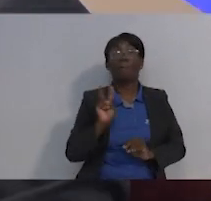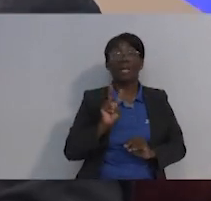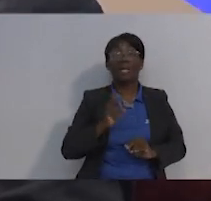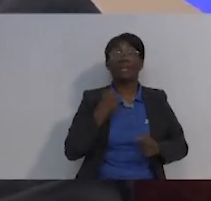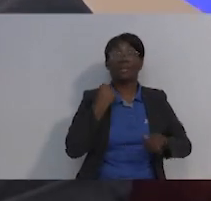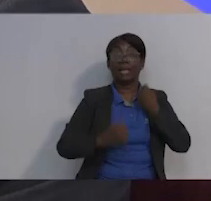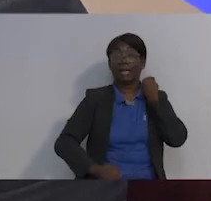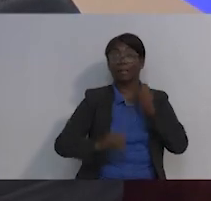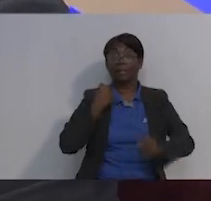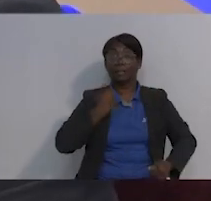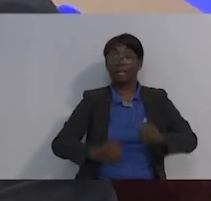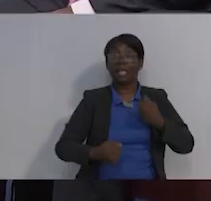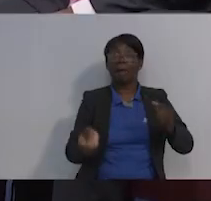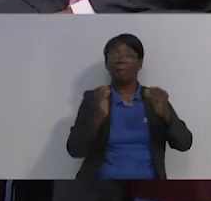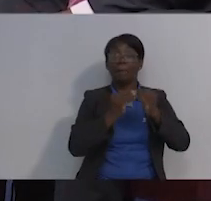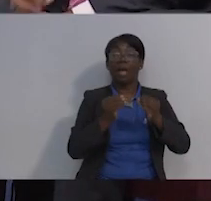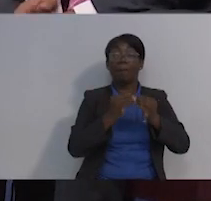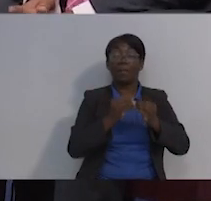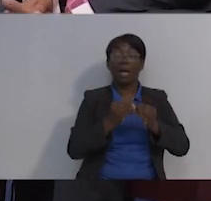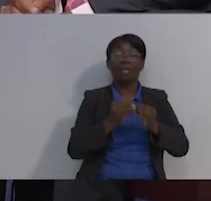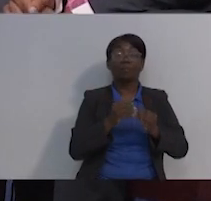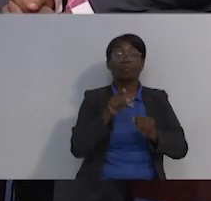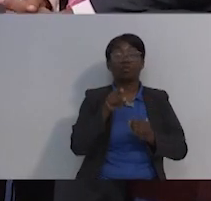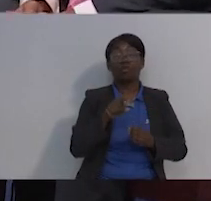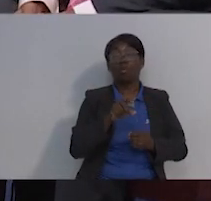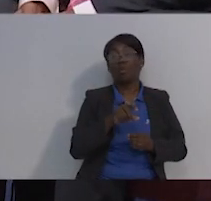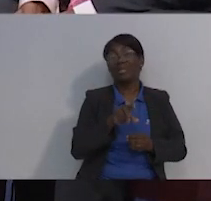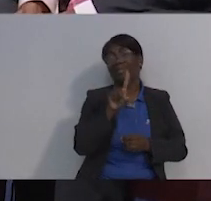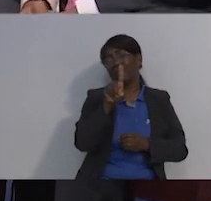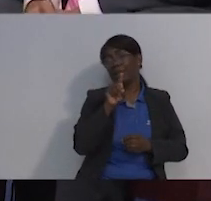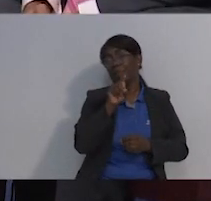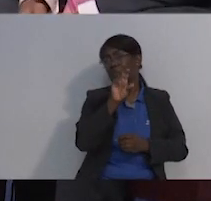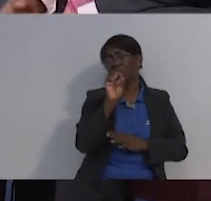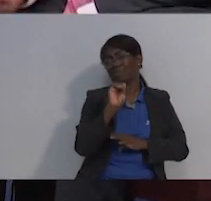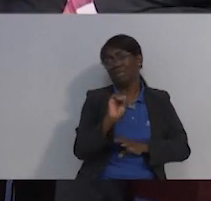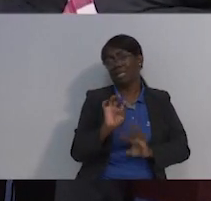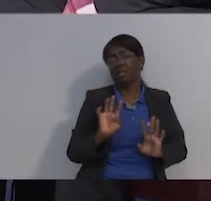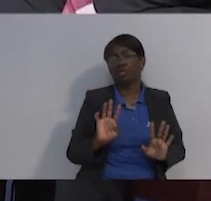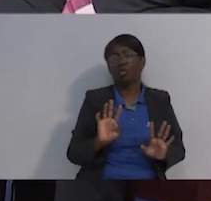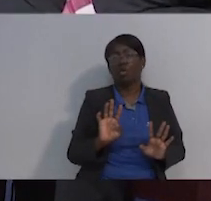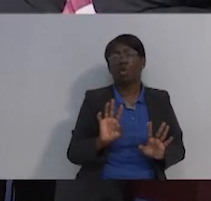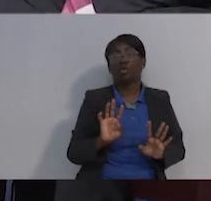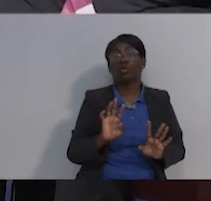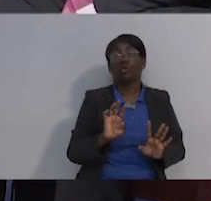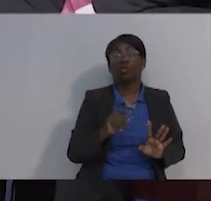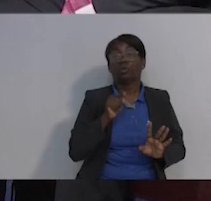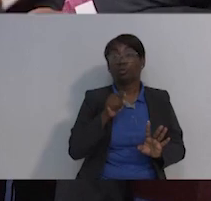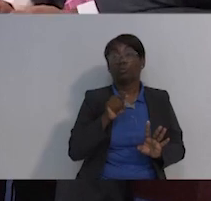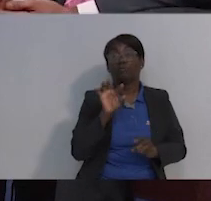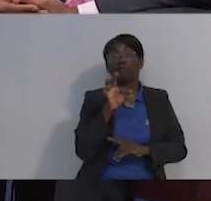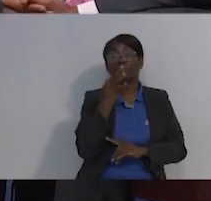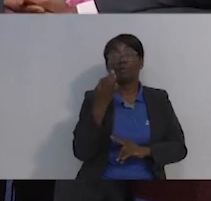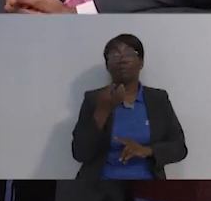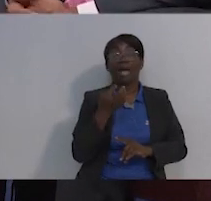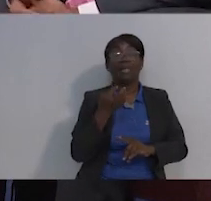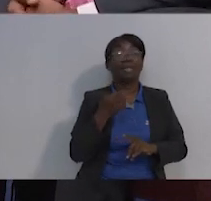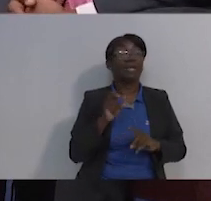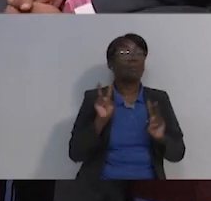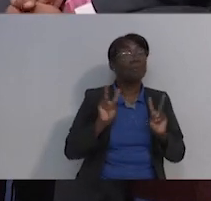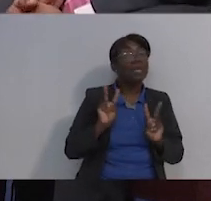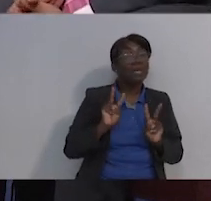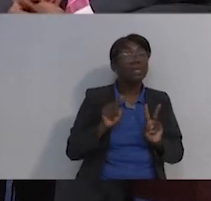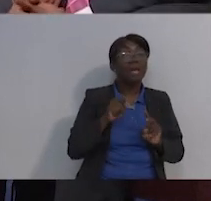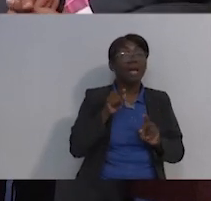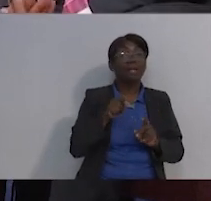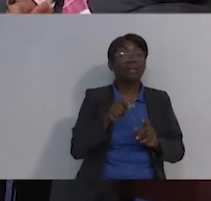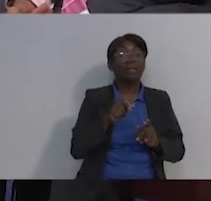supuesto que su estilo de vida en comparación a cómo era antes, después de ese momento que lo marcó, hay una, por así decir, una trascendencia hacia una mejor persona.